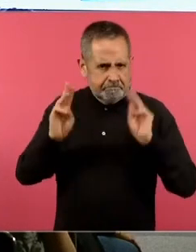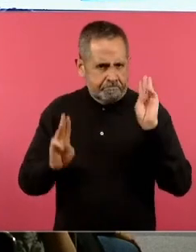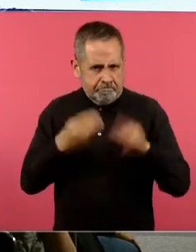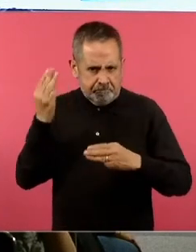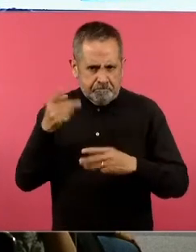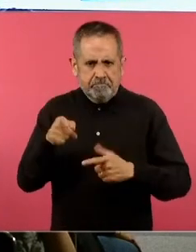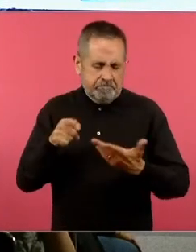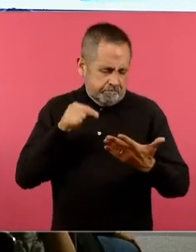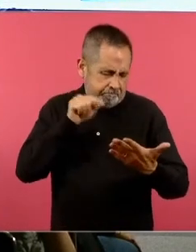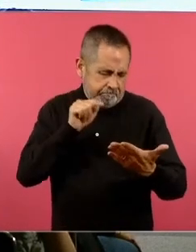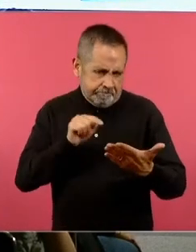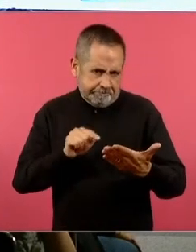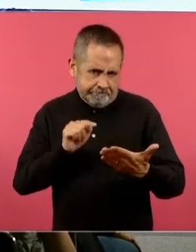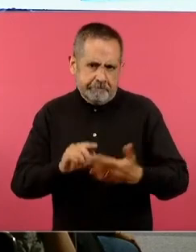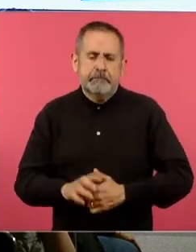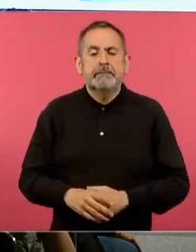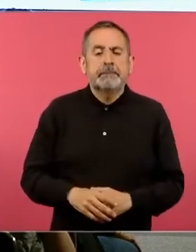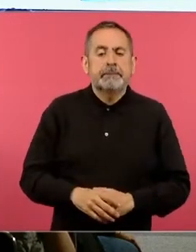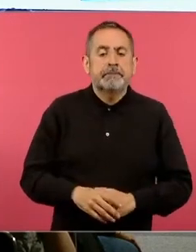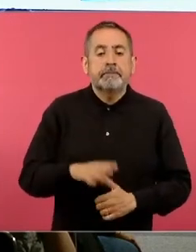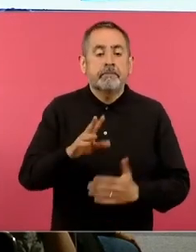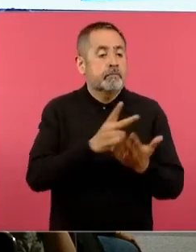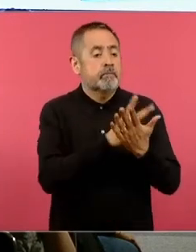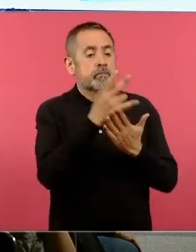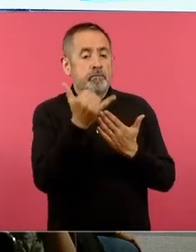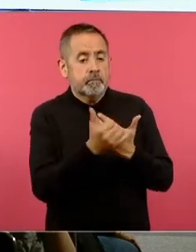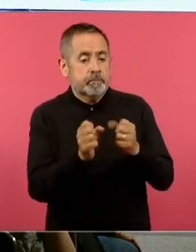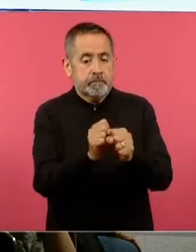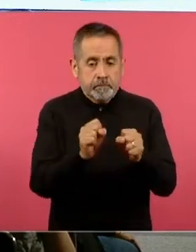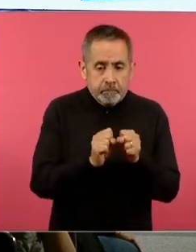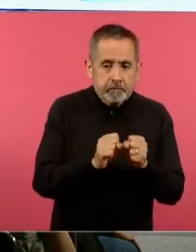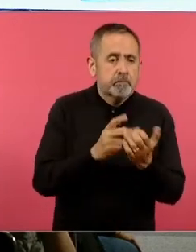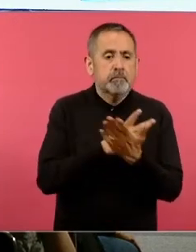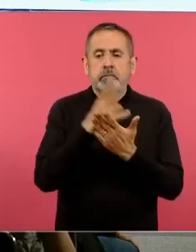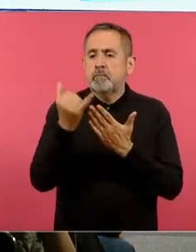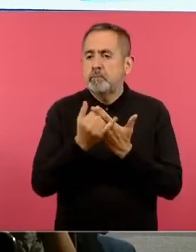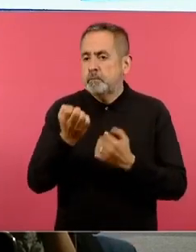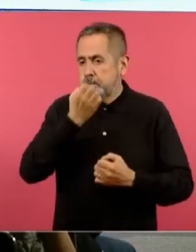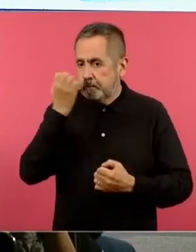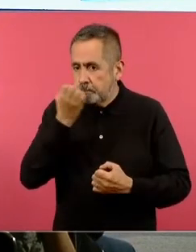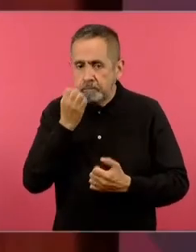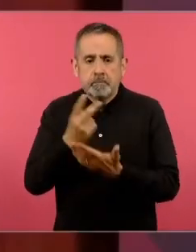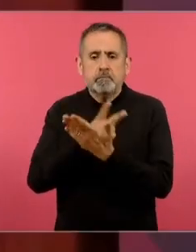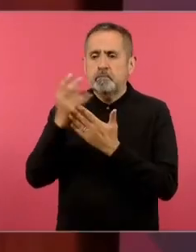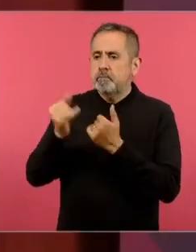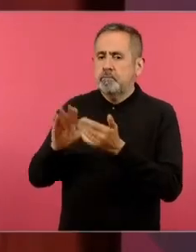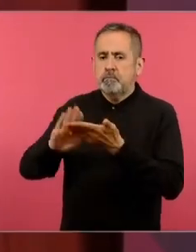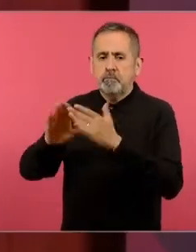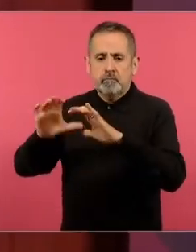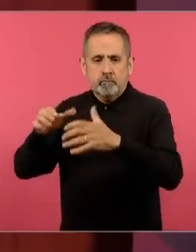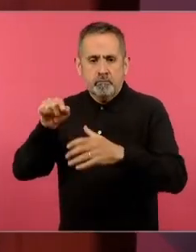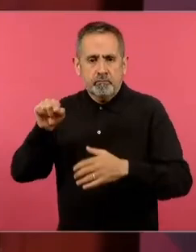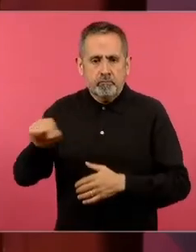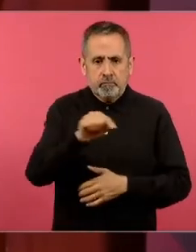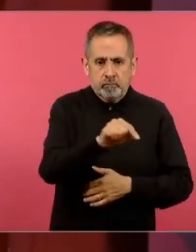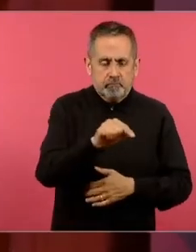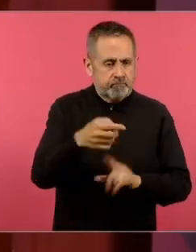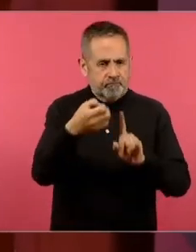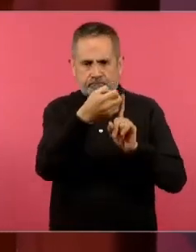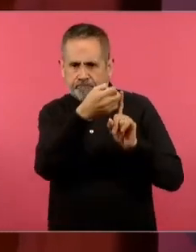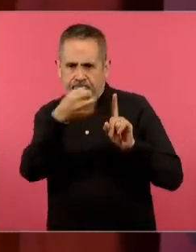Los proyectos de aula, los proyectos de escuela y de comunidad, tienen la siguiente